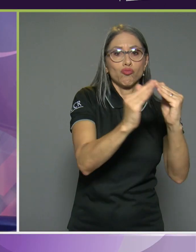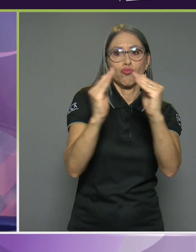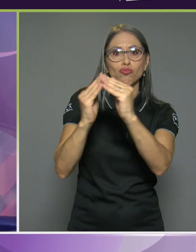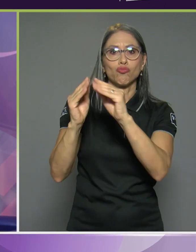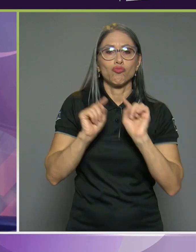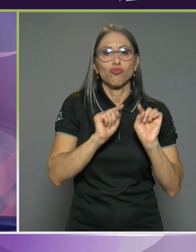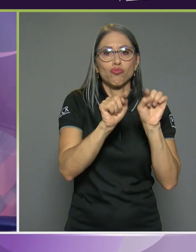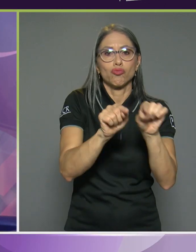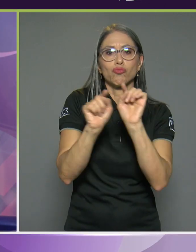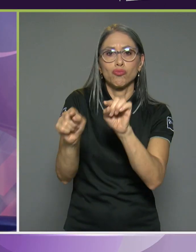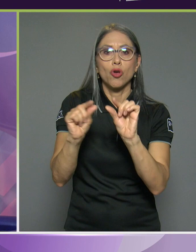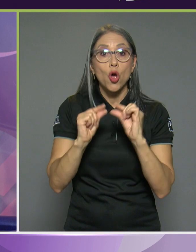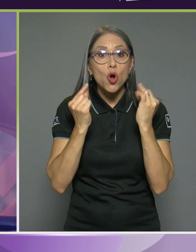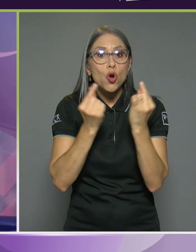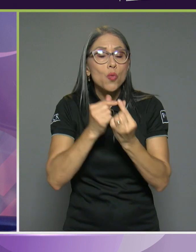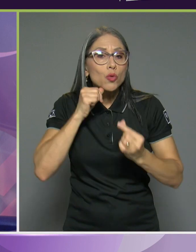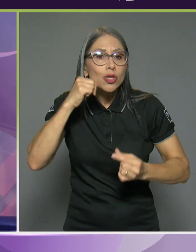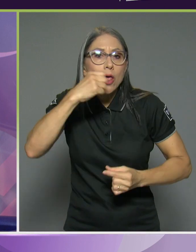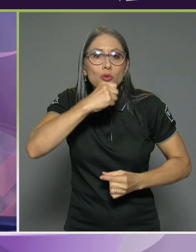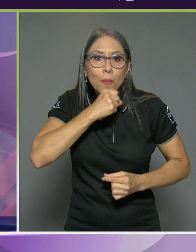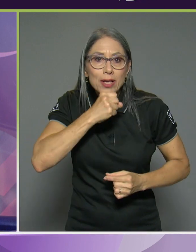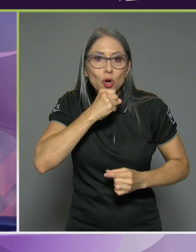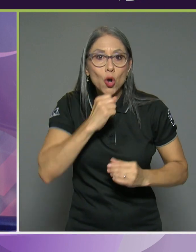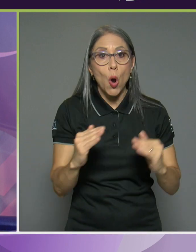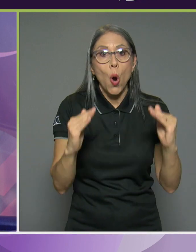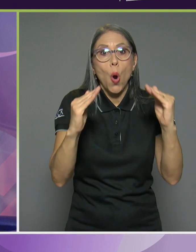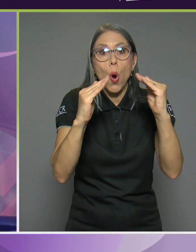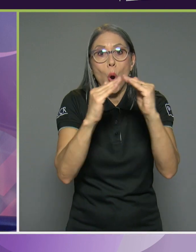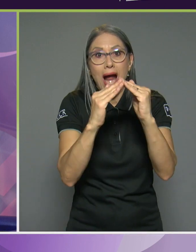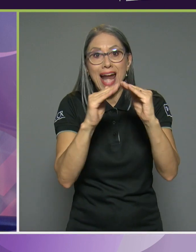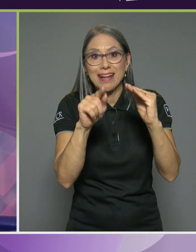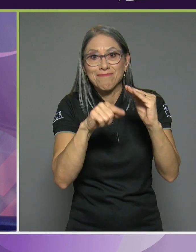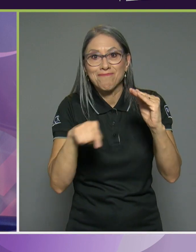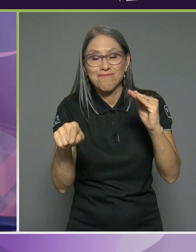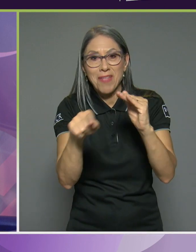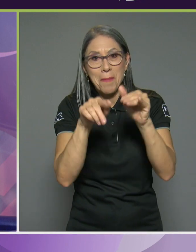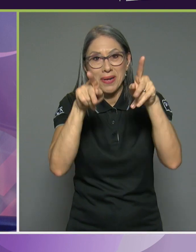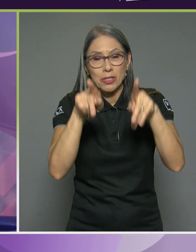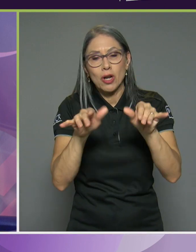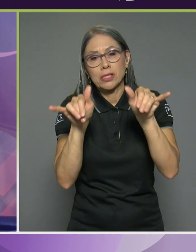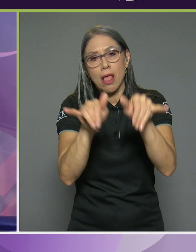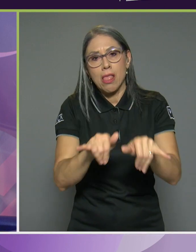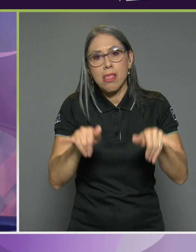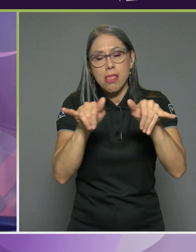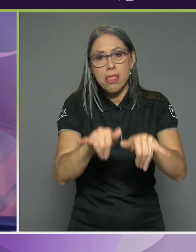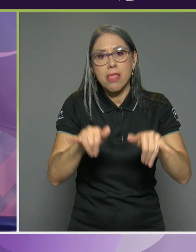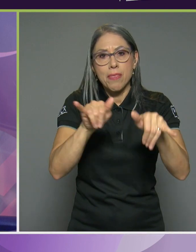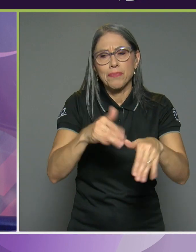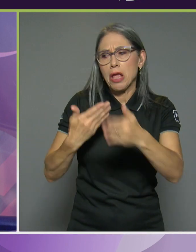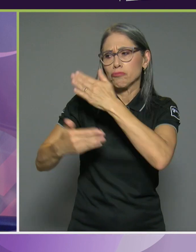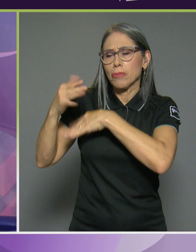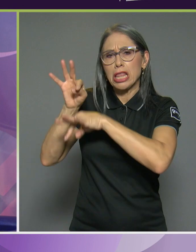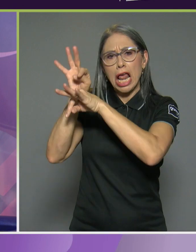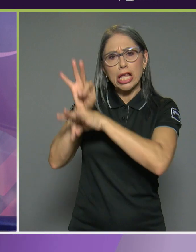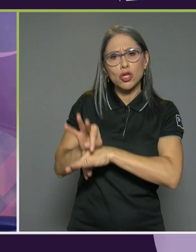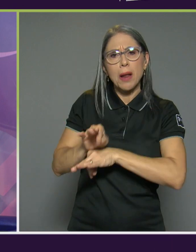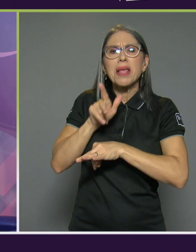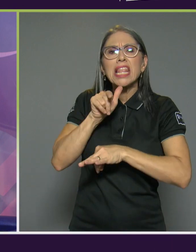grupo adulto mayor mucho hogar de larga estancia que tradicionalmente ha venido siendo gestado por personas de la comunidad